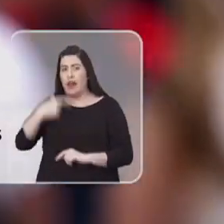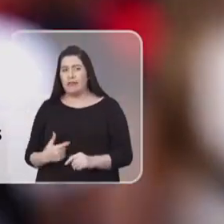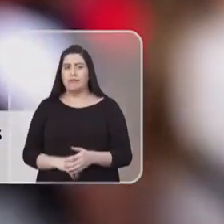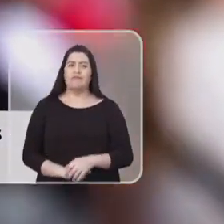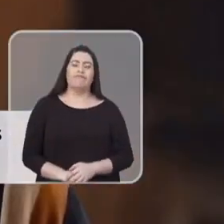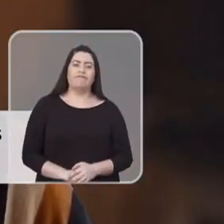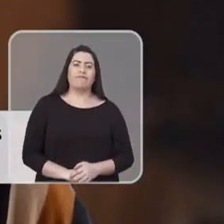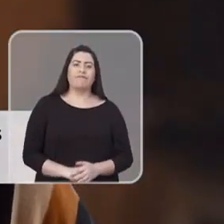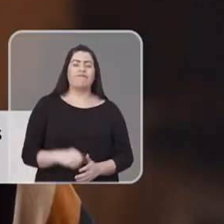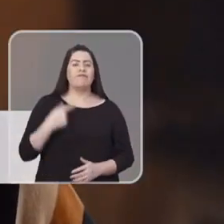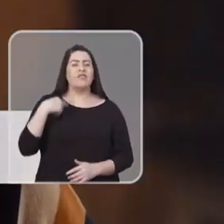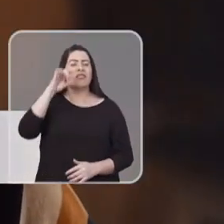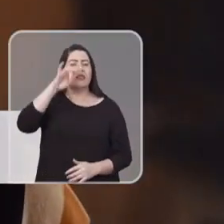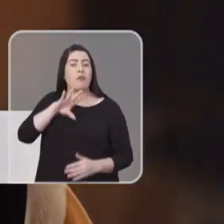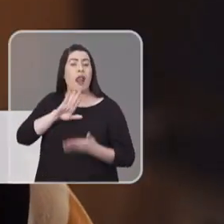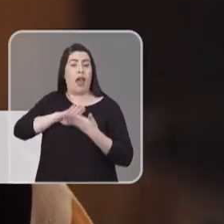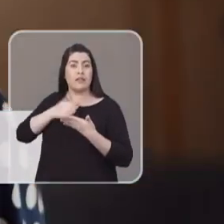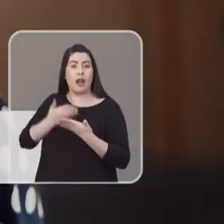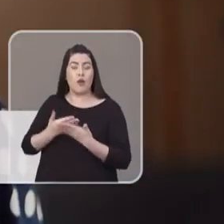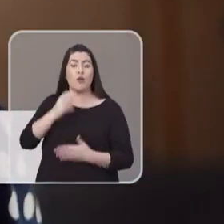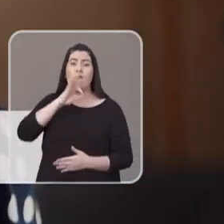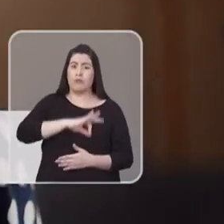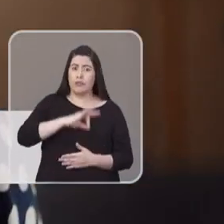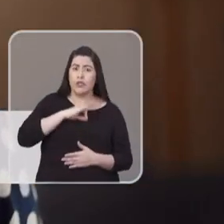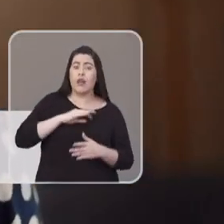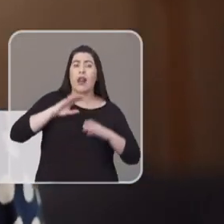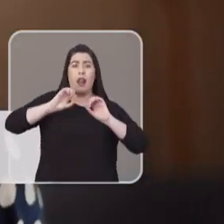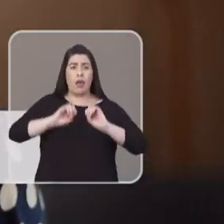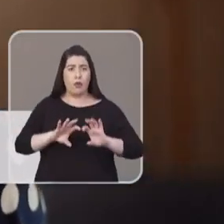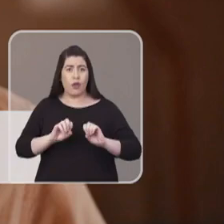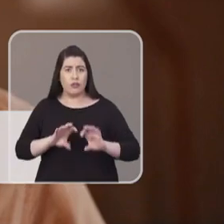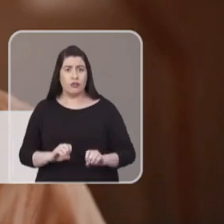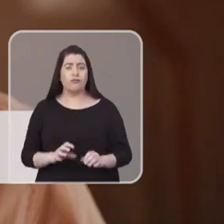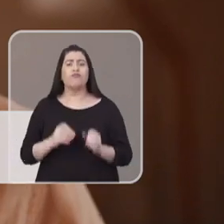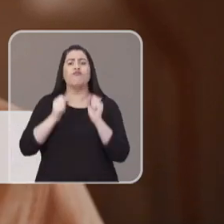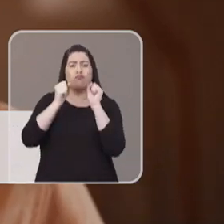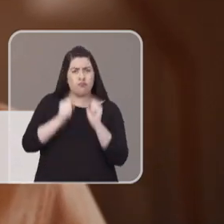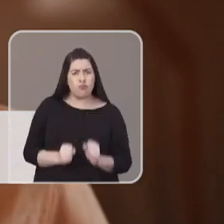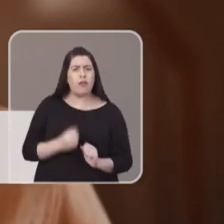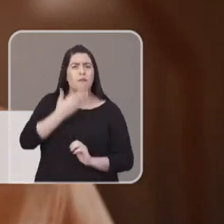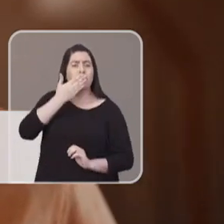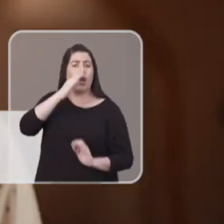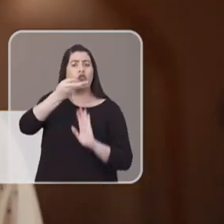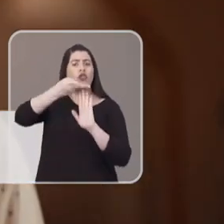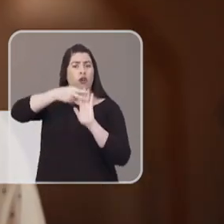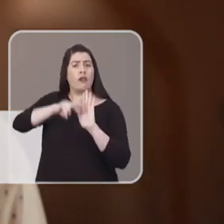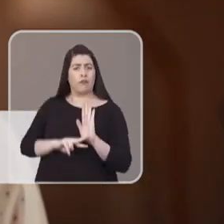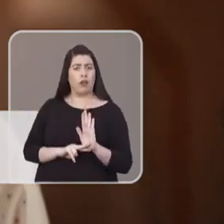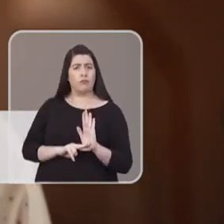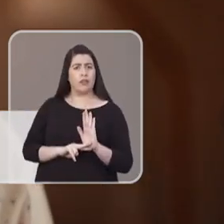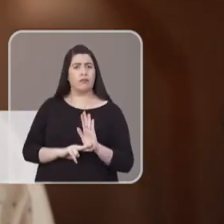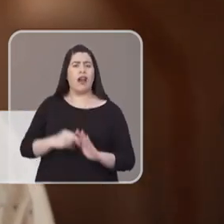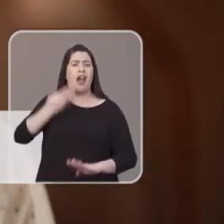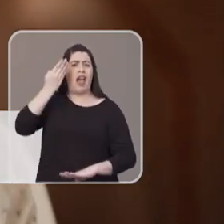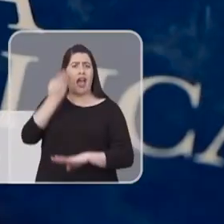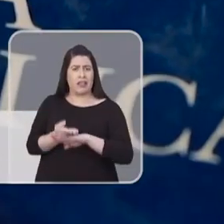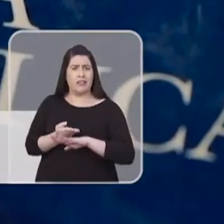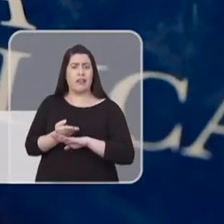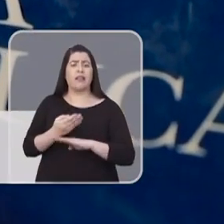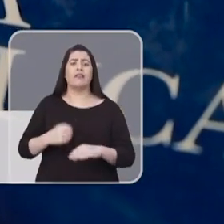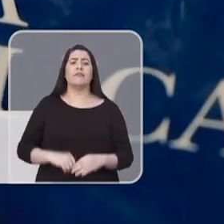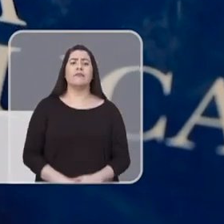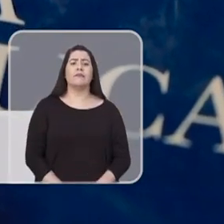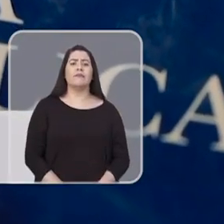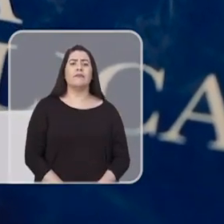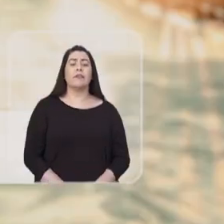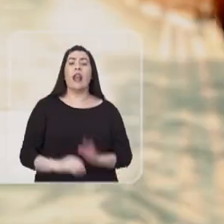personales. Pero sepan que la salud, las pensiones, la educación, sí pueden ser mejoradas con reformas. Hay que exigirlo.